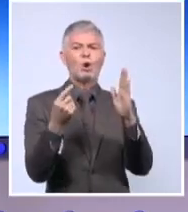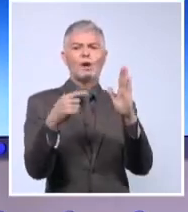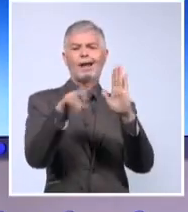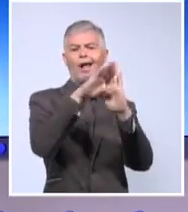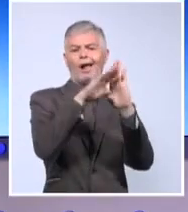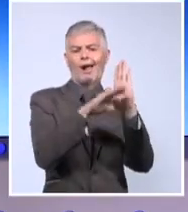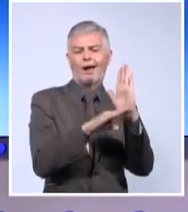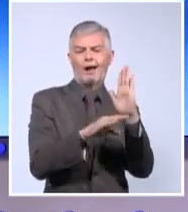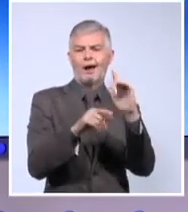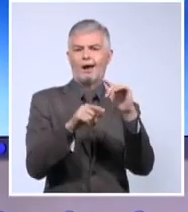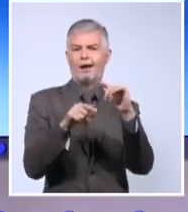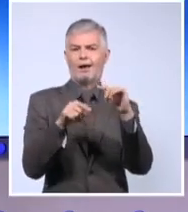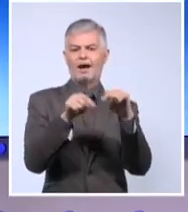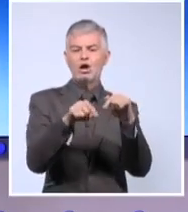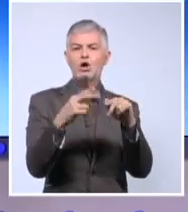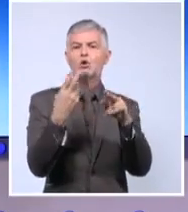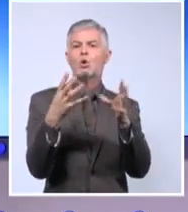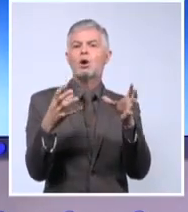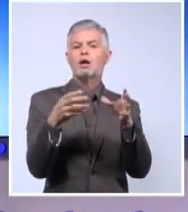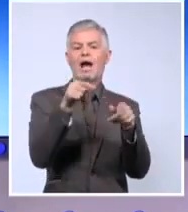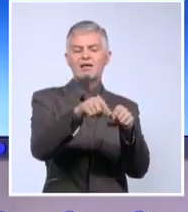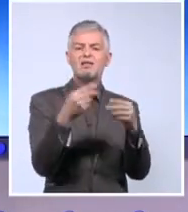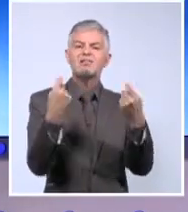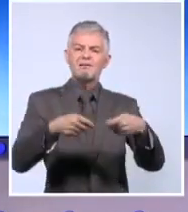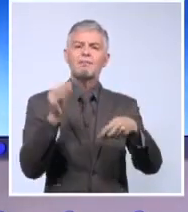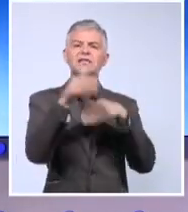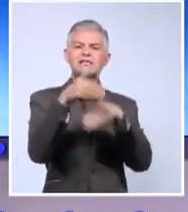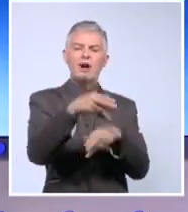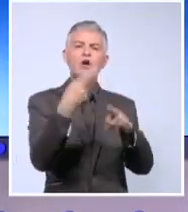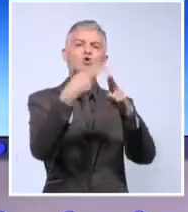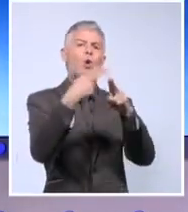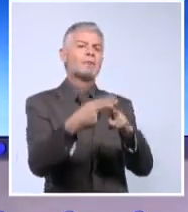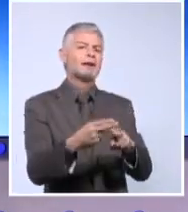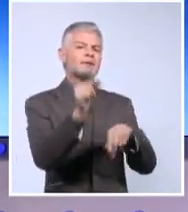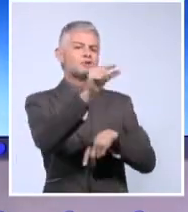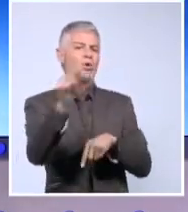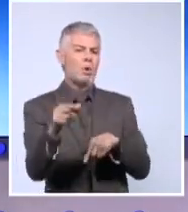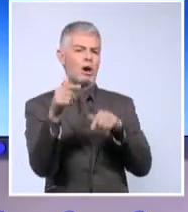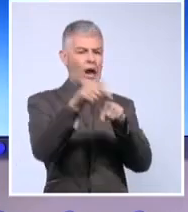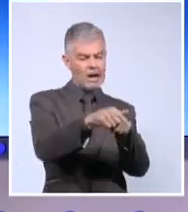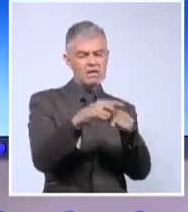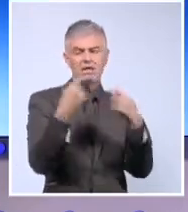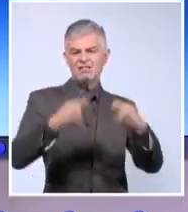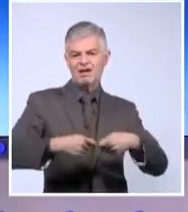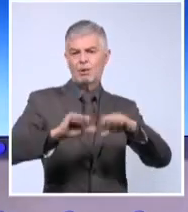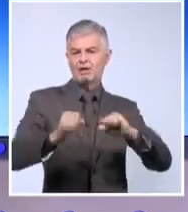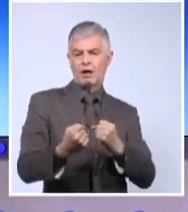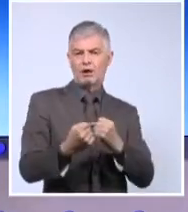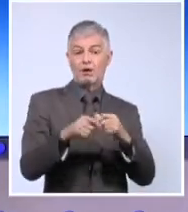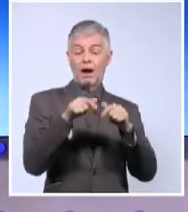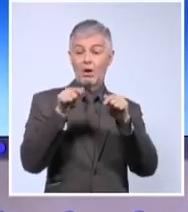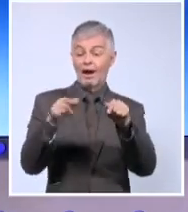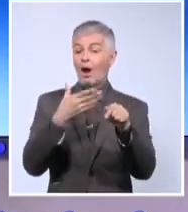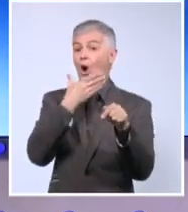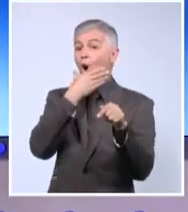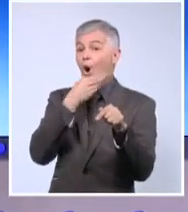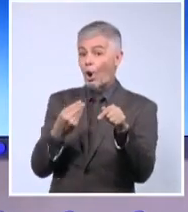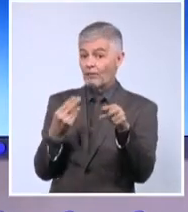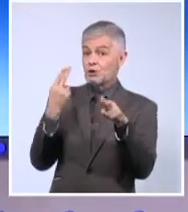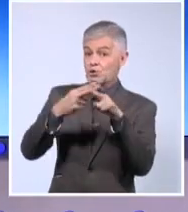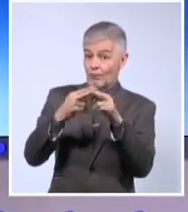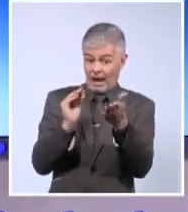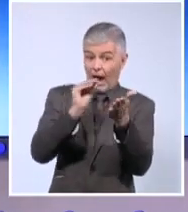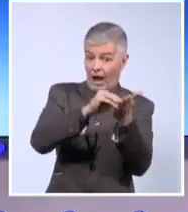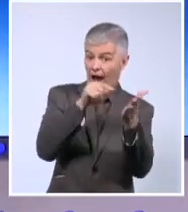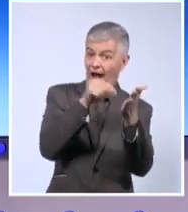negociables, tienen que estar en la reunión. Pero, ¿qué piensan si les digo que ya este joven está reconociendo la manipulación a la